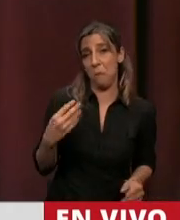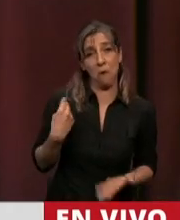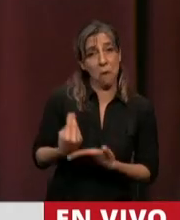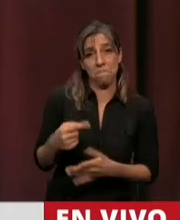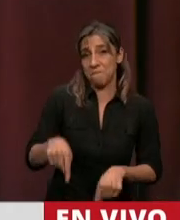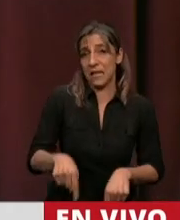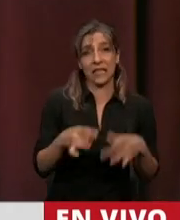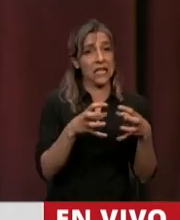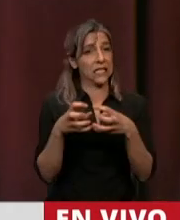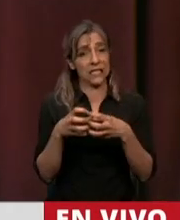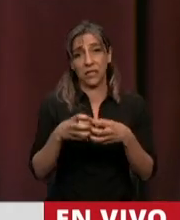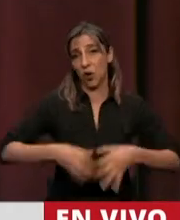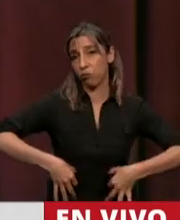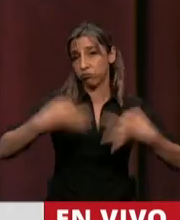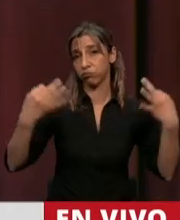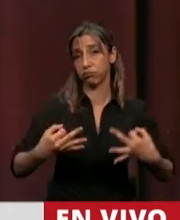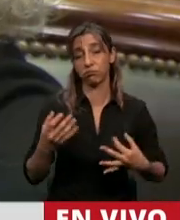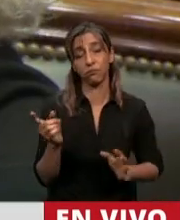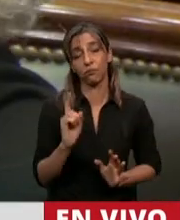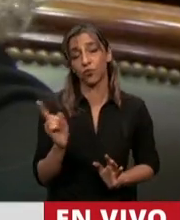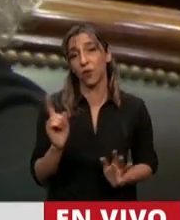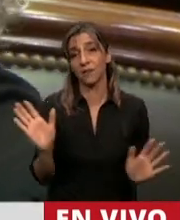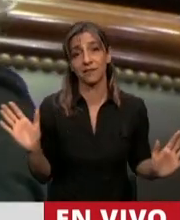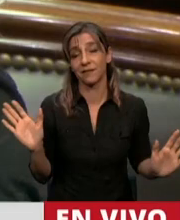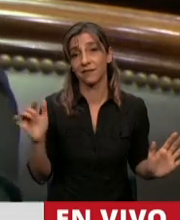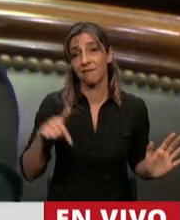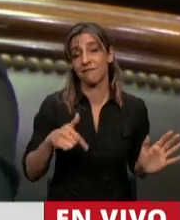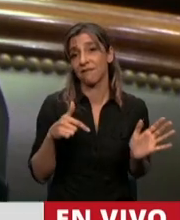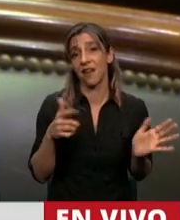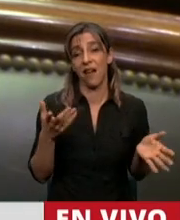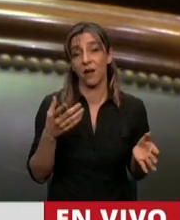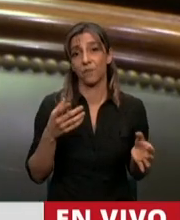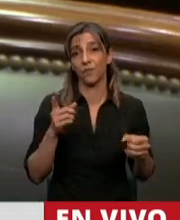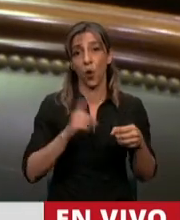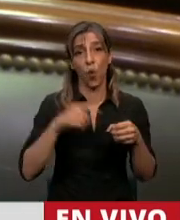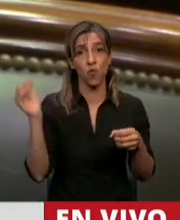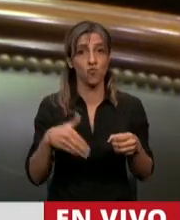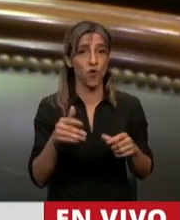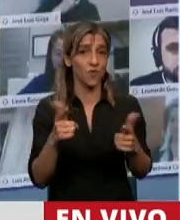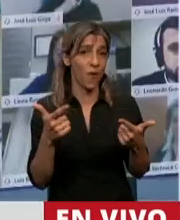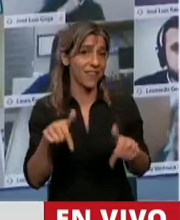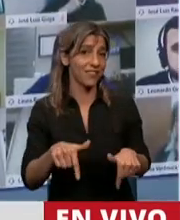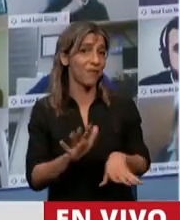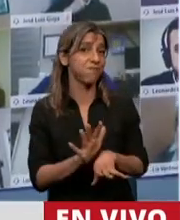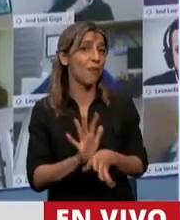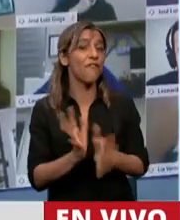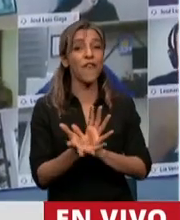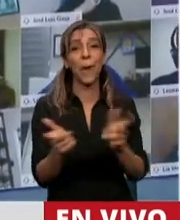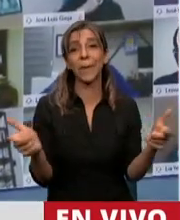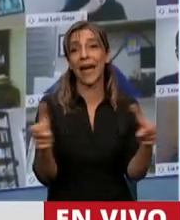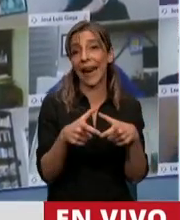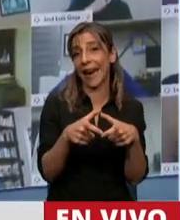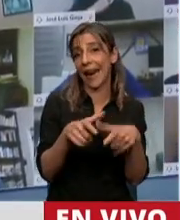sesión válida. Es una sesión sin quórum y por lo tanto esto es como una reunión de amigos. Señorita, Y entonces,